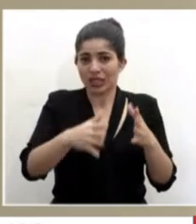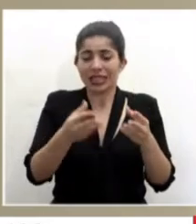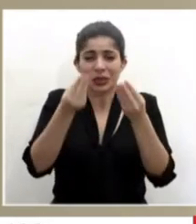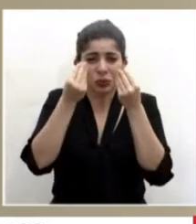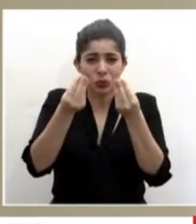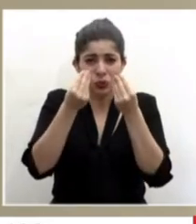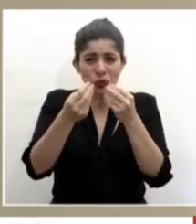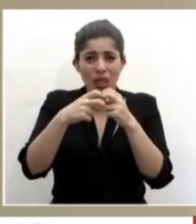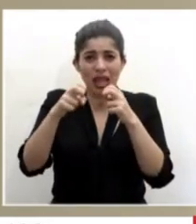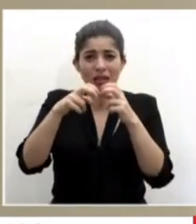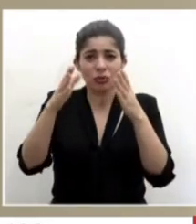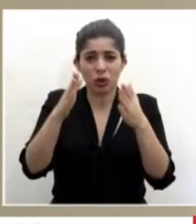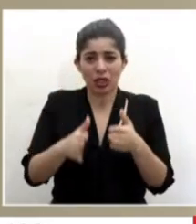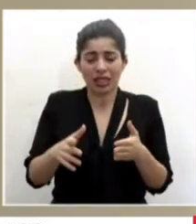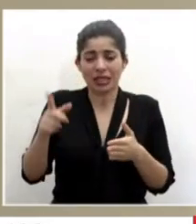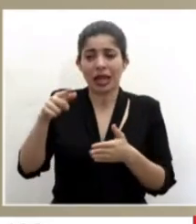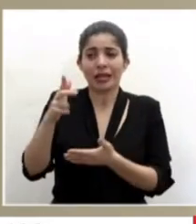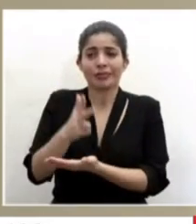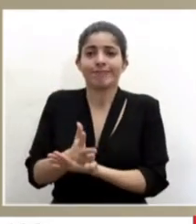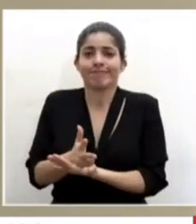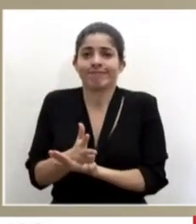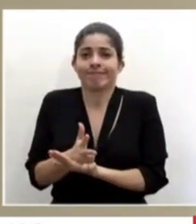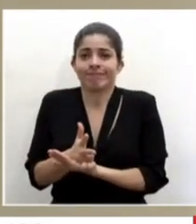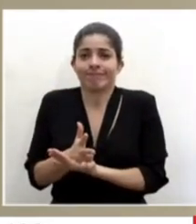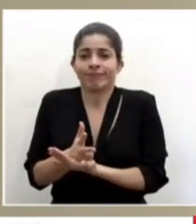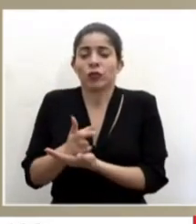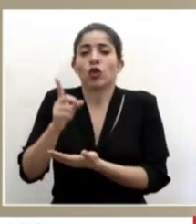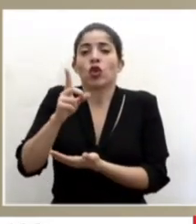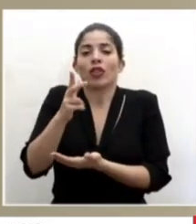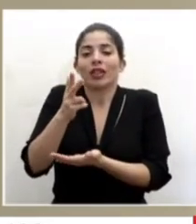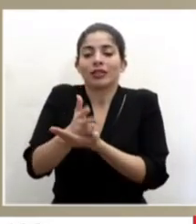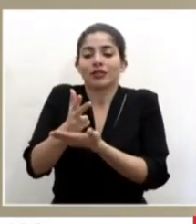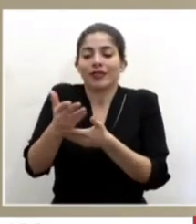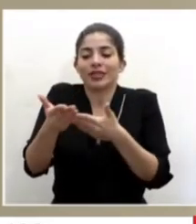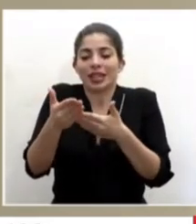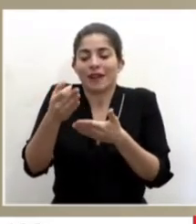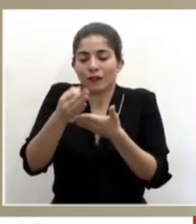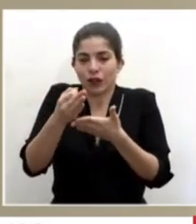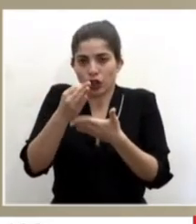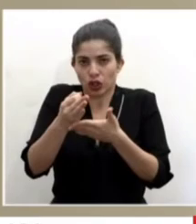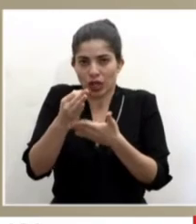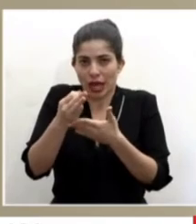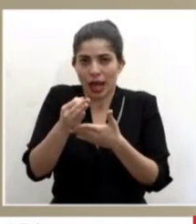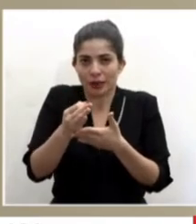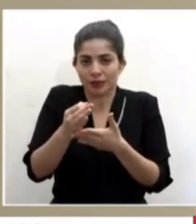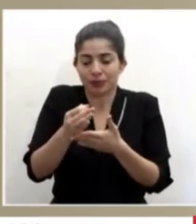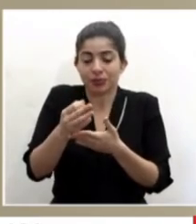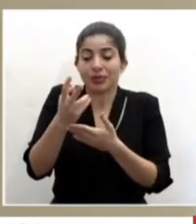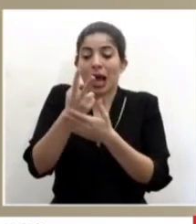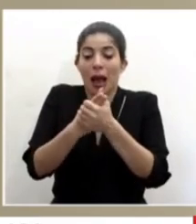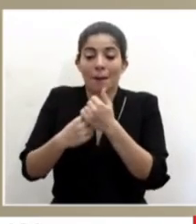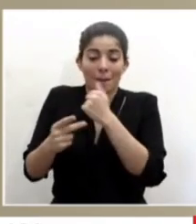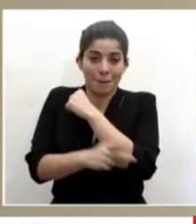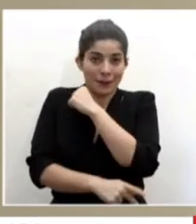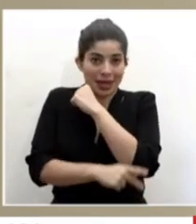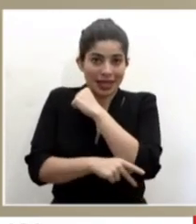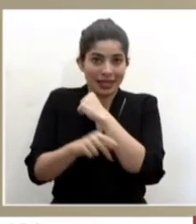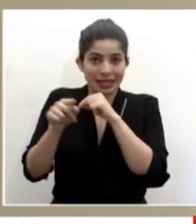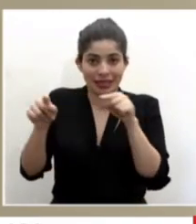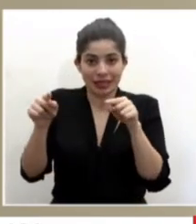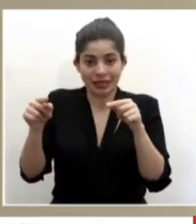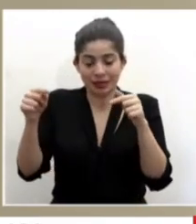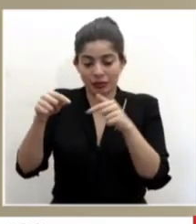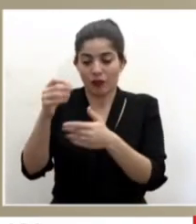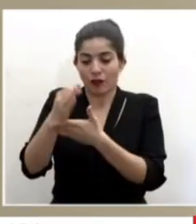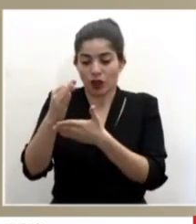transportistas que se encuentran varados en los territorios fronterizos de ambos países vecinos. Insistimos